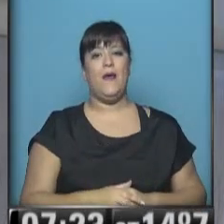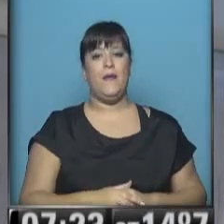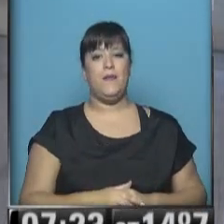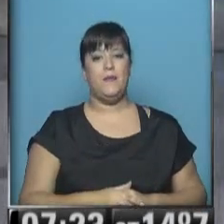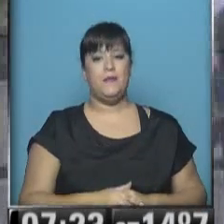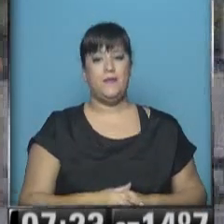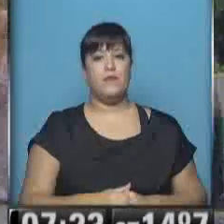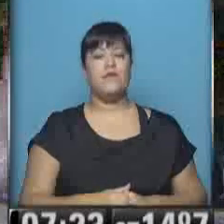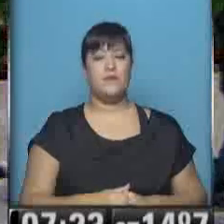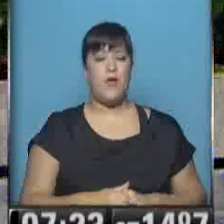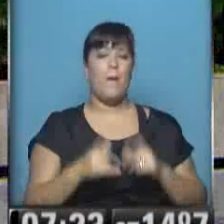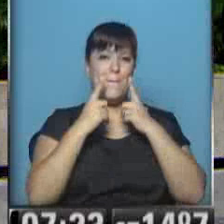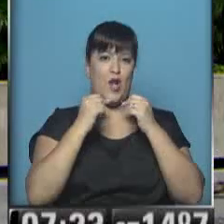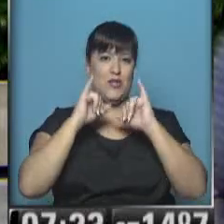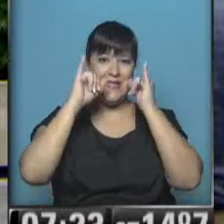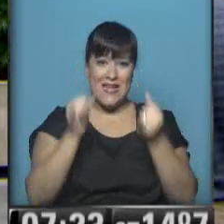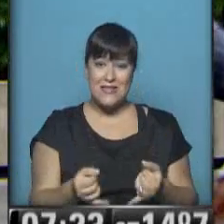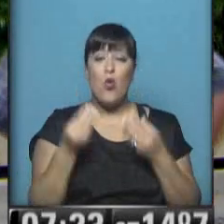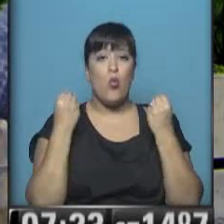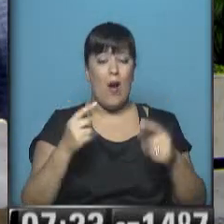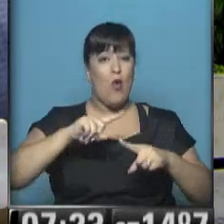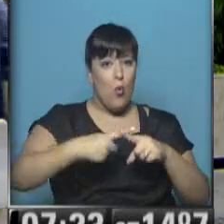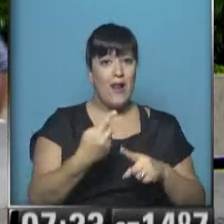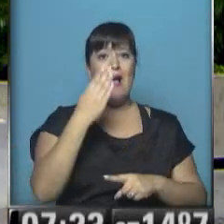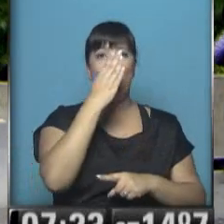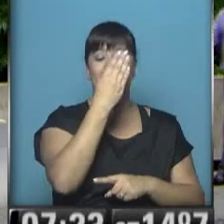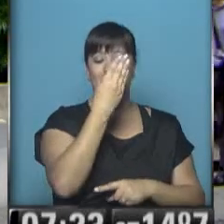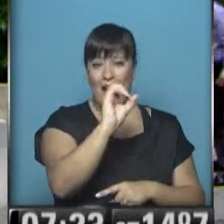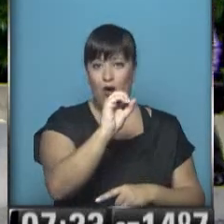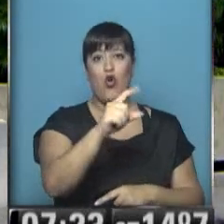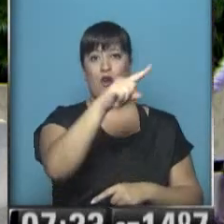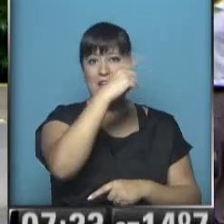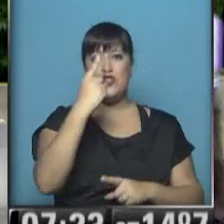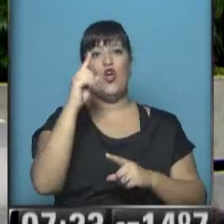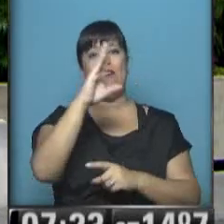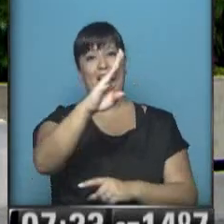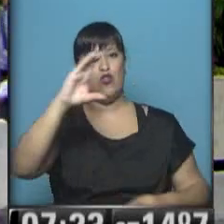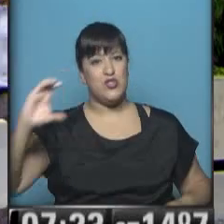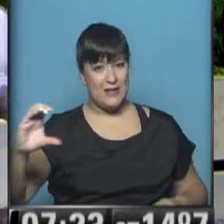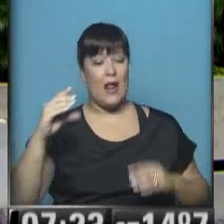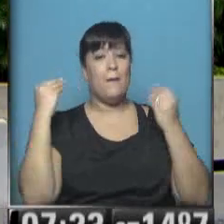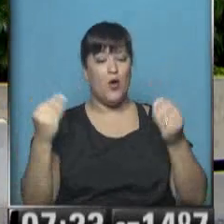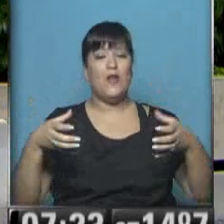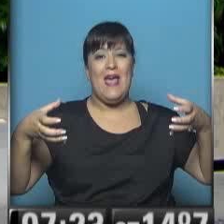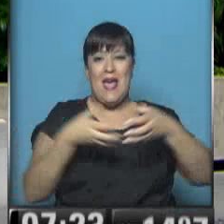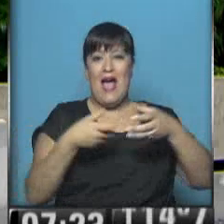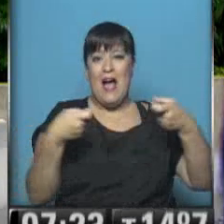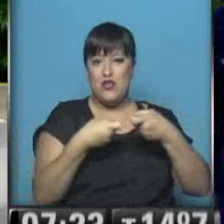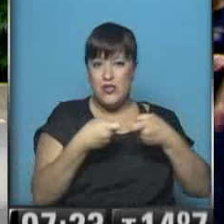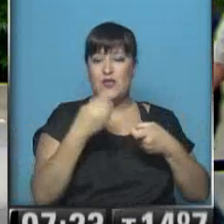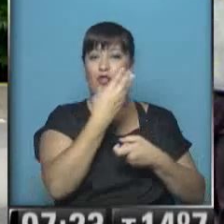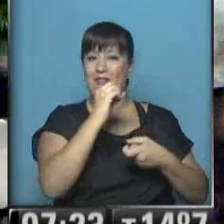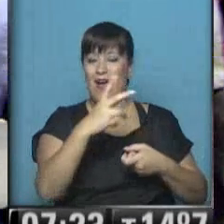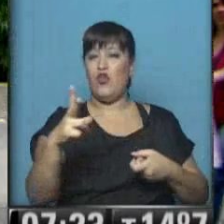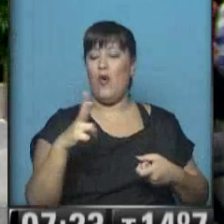movilizaciones y protestas Banco Nación y Banco Central. Así es, porque el gremio bancario y la Asociación de Bancos Públicos y Privados de